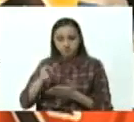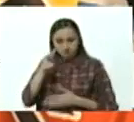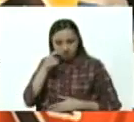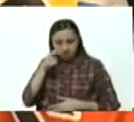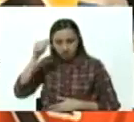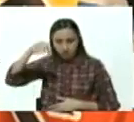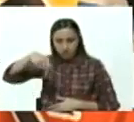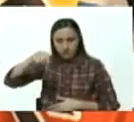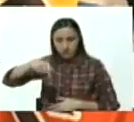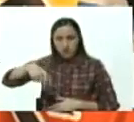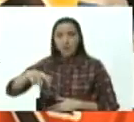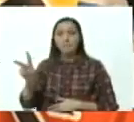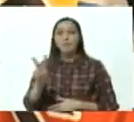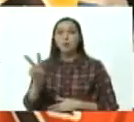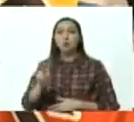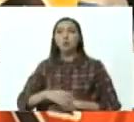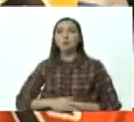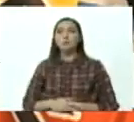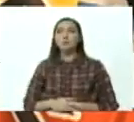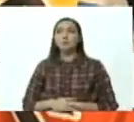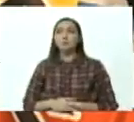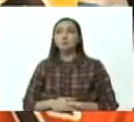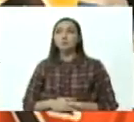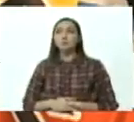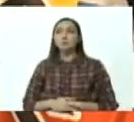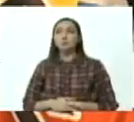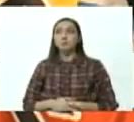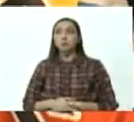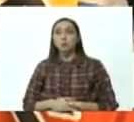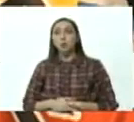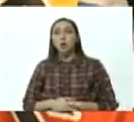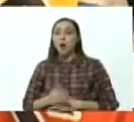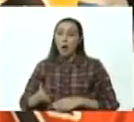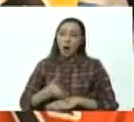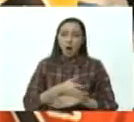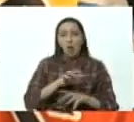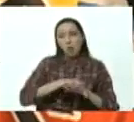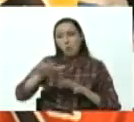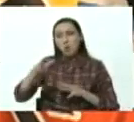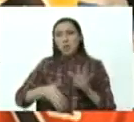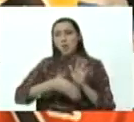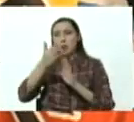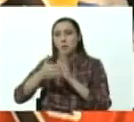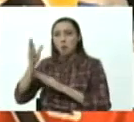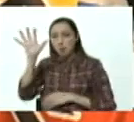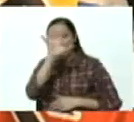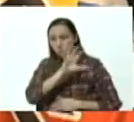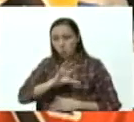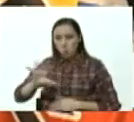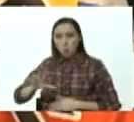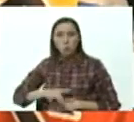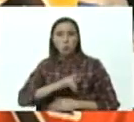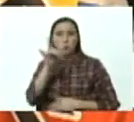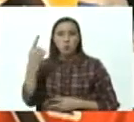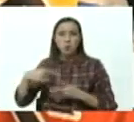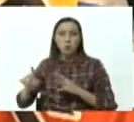fecha creo que la mayor parte de ustedes se va antes algunos quedan